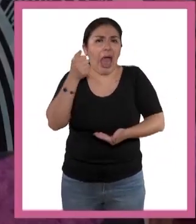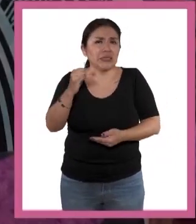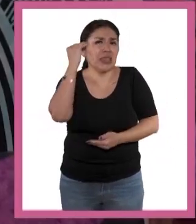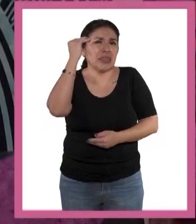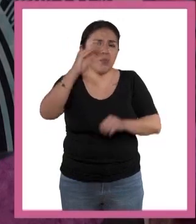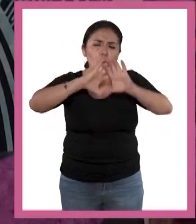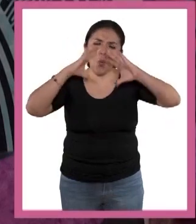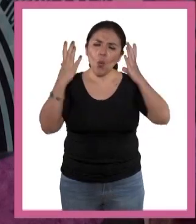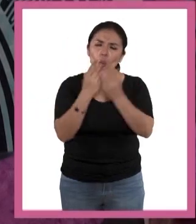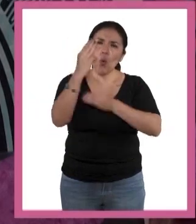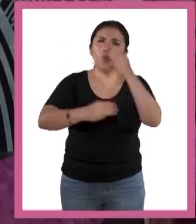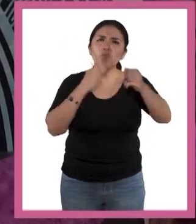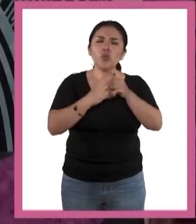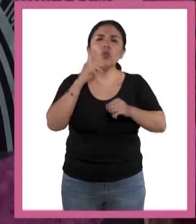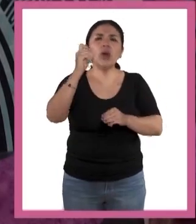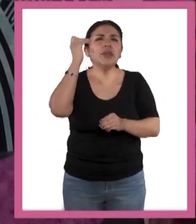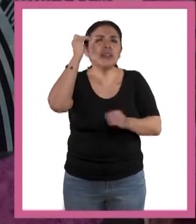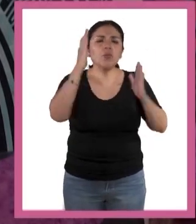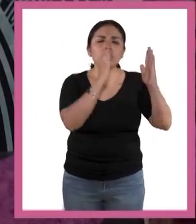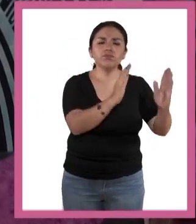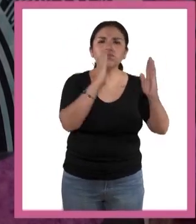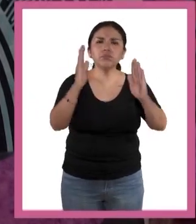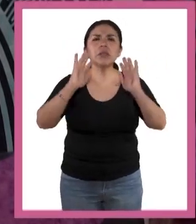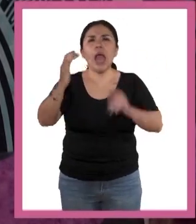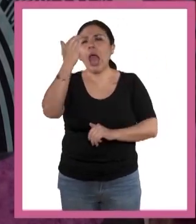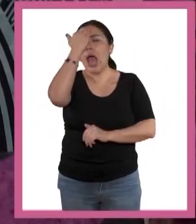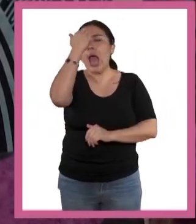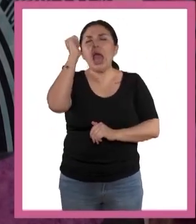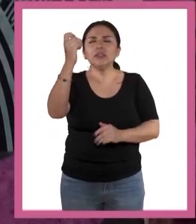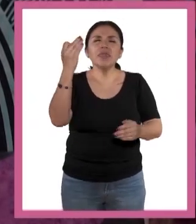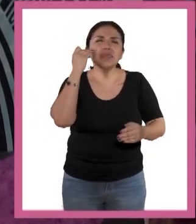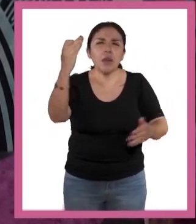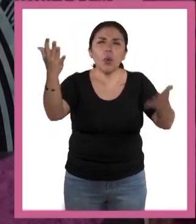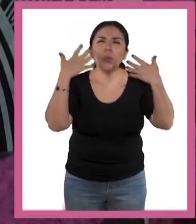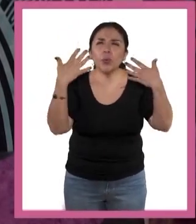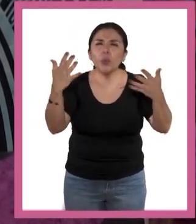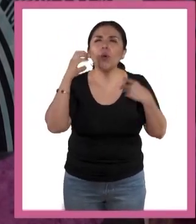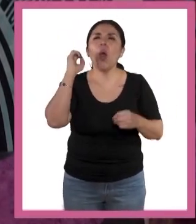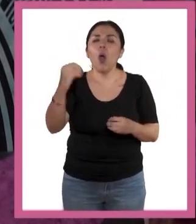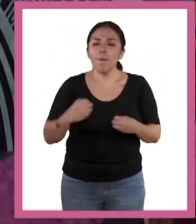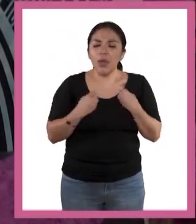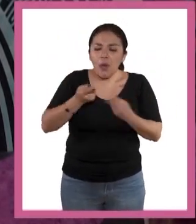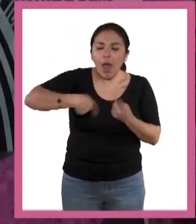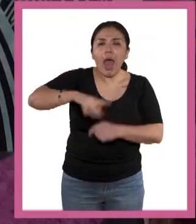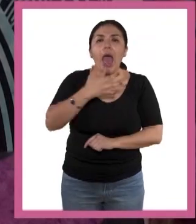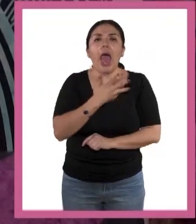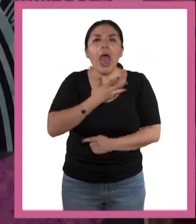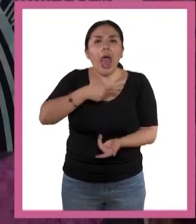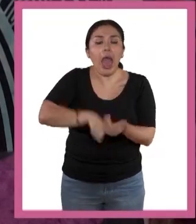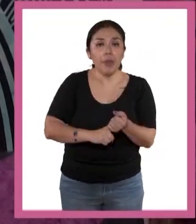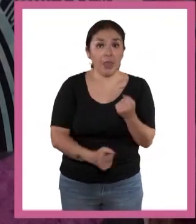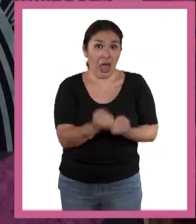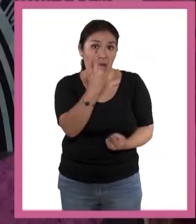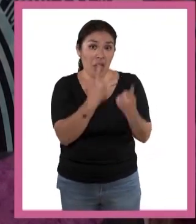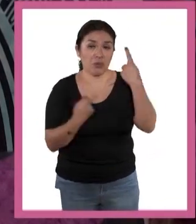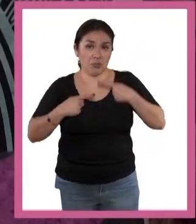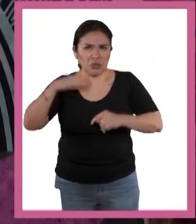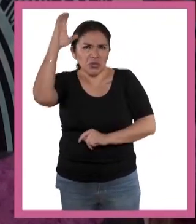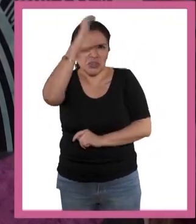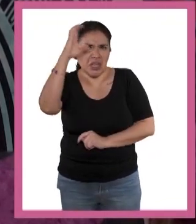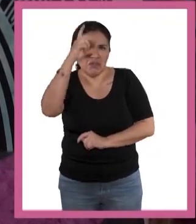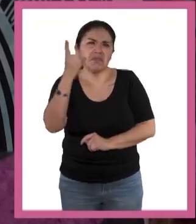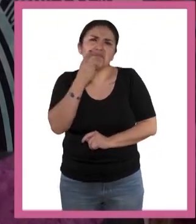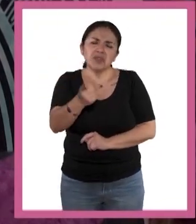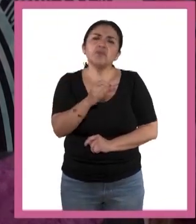de nuestro planeta se han definido por periodos reconocibles del clima y de las especies vivas que existen dentro de ella. Algunos científicos